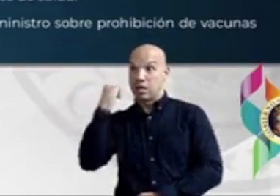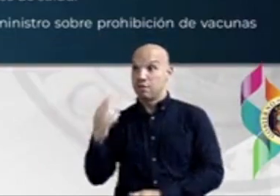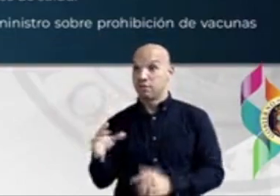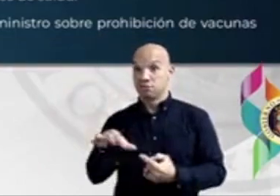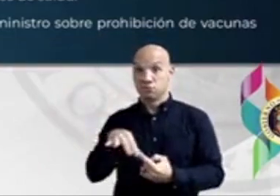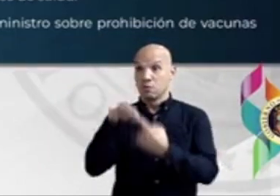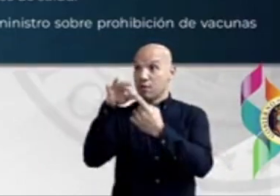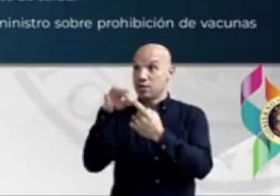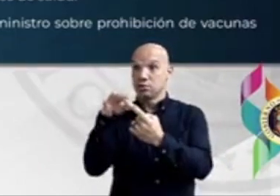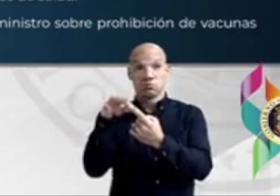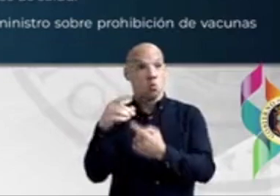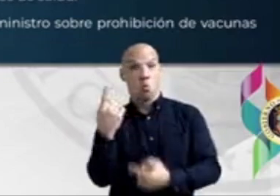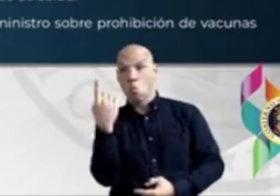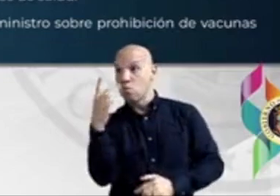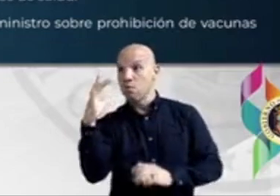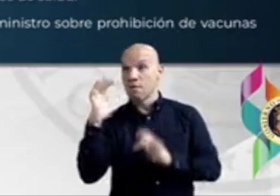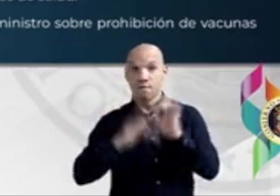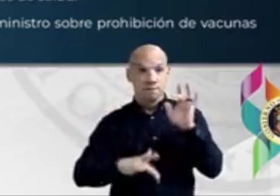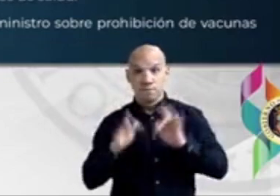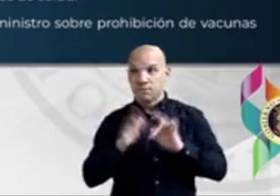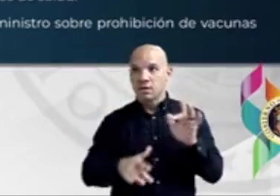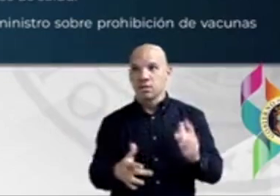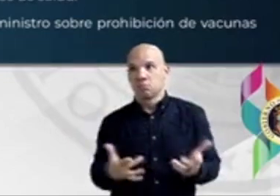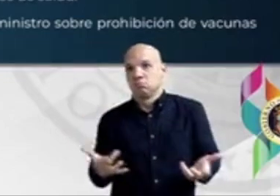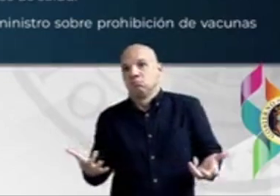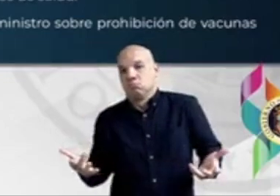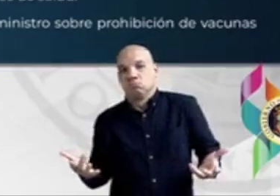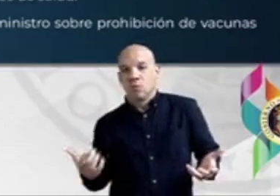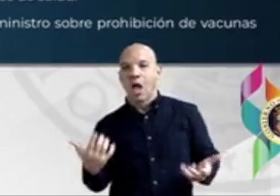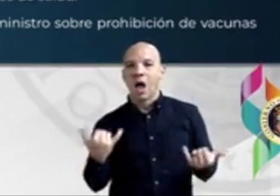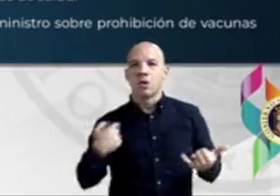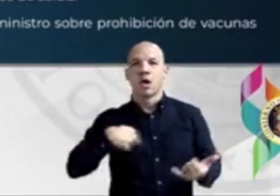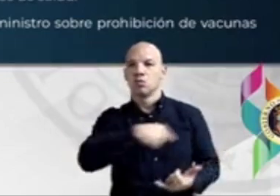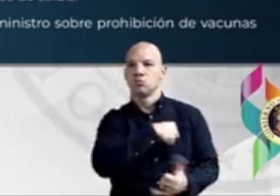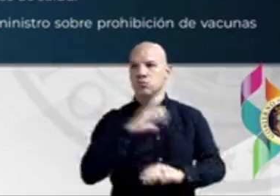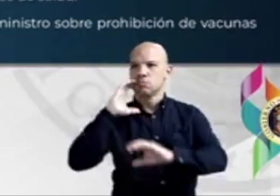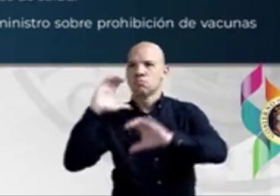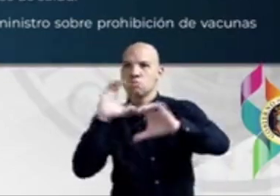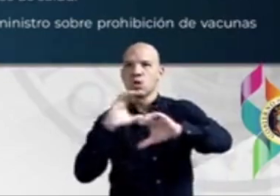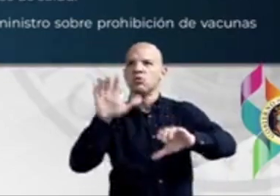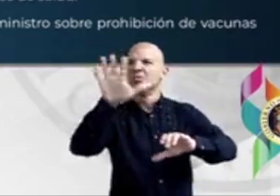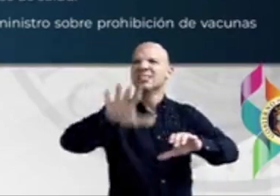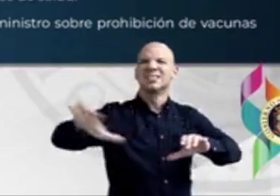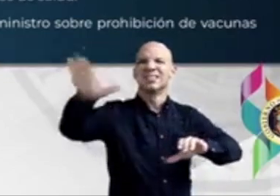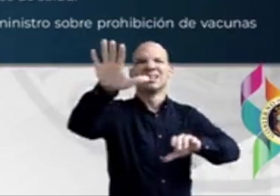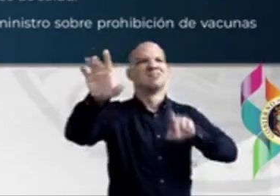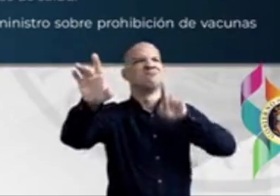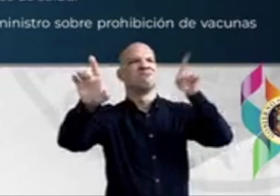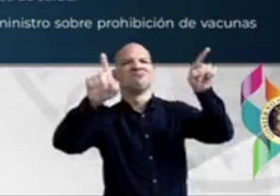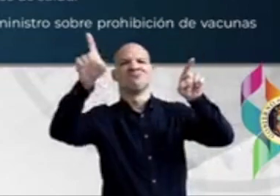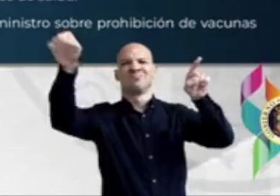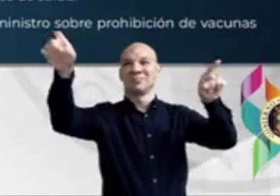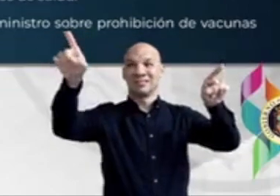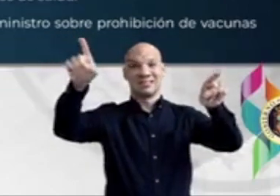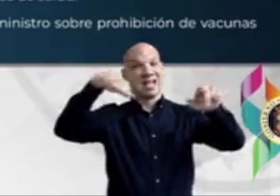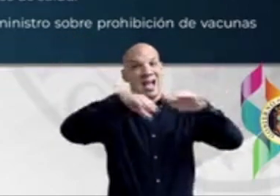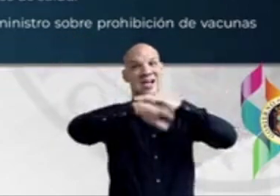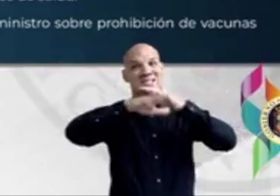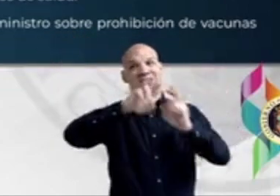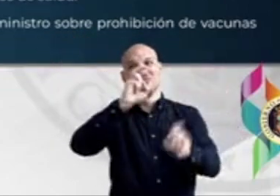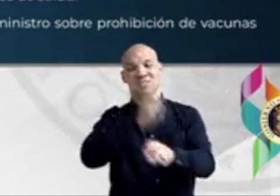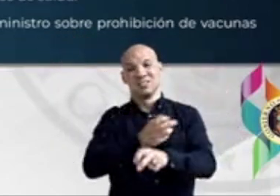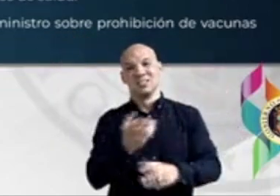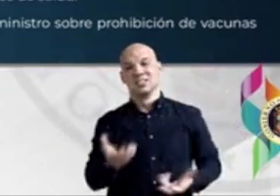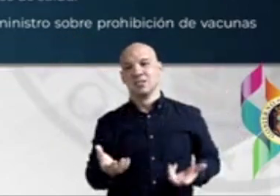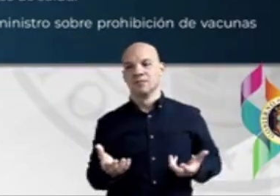pueblo por pueblo. Ahora mismo nosotros estamos buscando los espacios donde sabemos que hay personas que tengan falta de acceso, y mira, y es algo súper válido. Nosotros